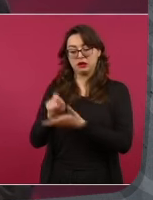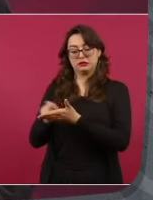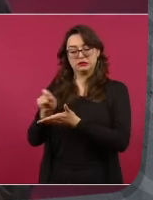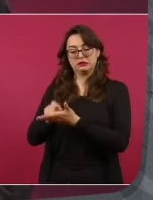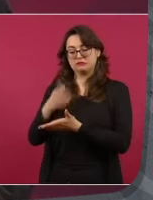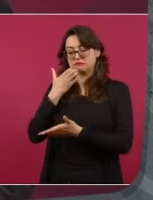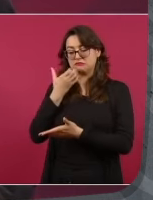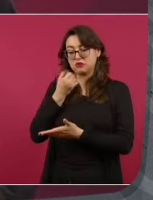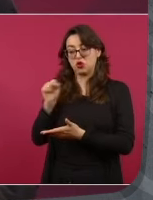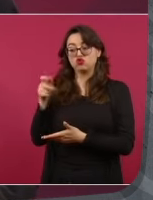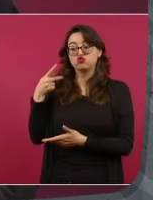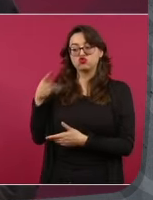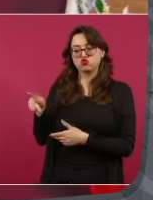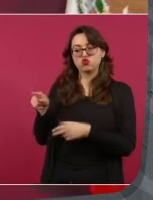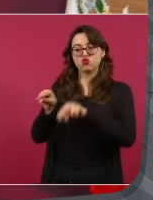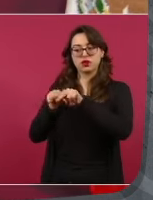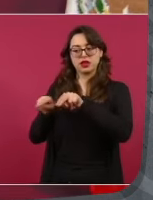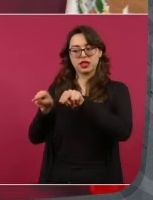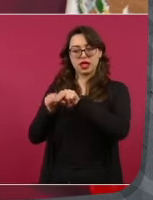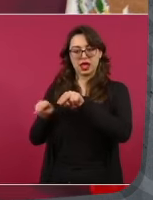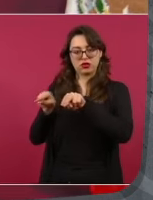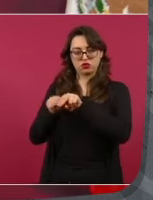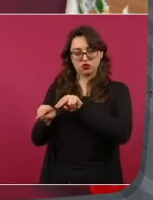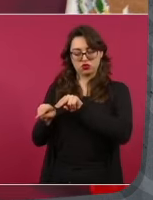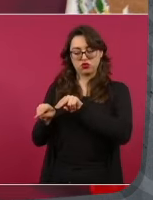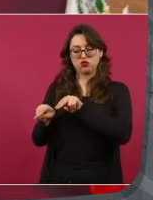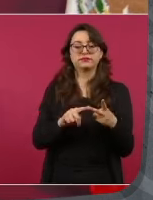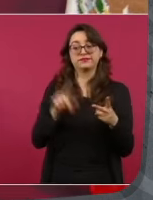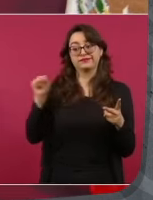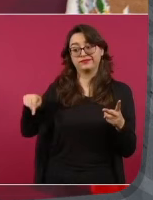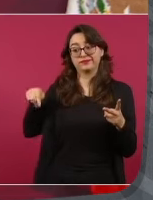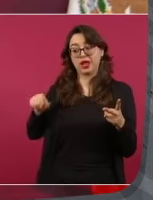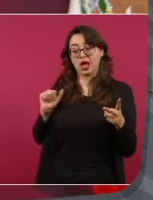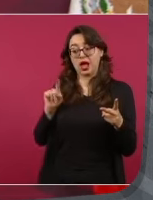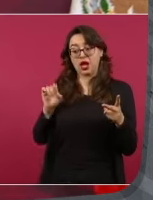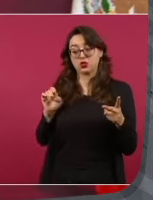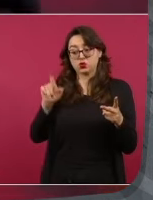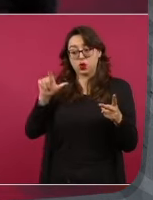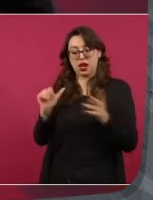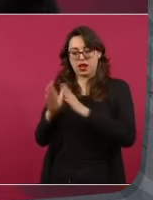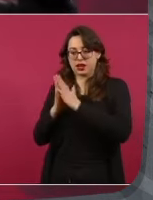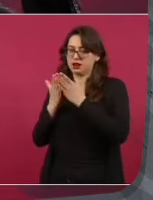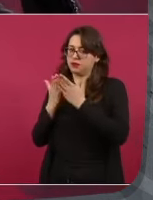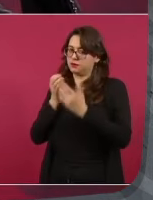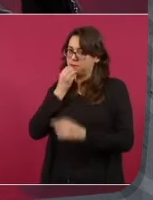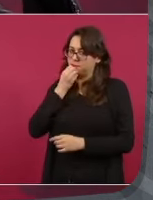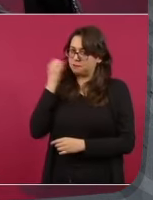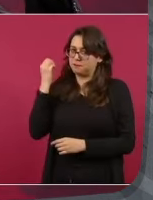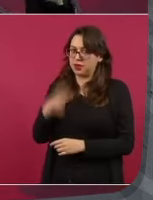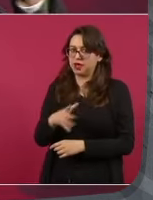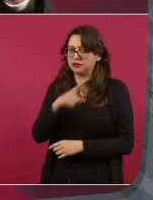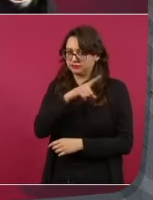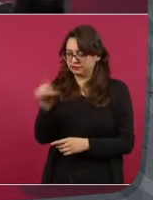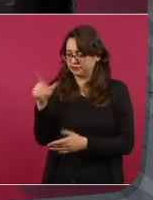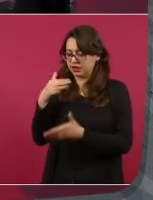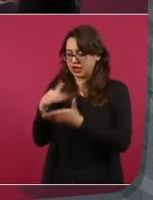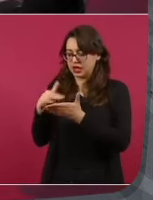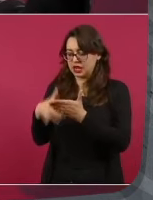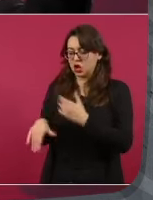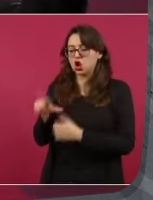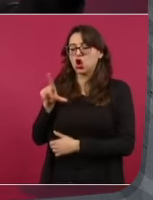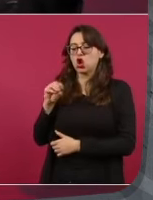del doctor Azuela, los de abajo. Se pusieron de acuerdo al